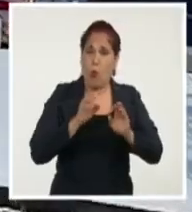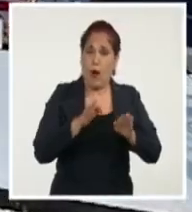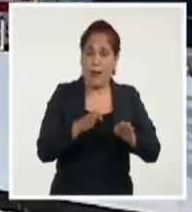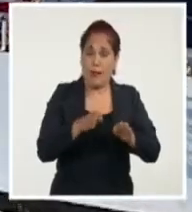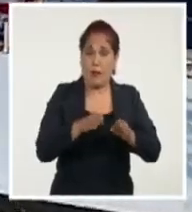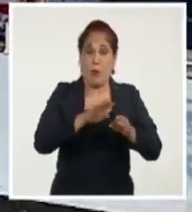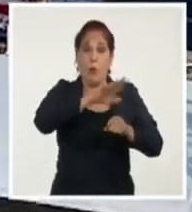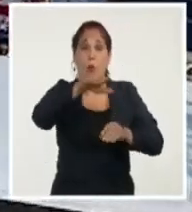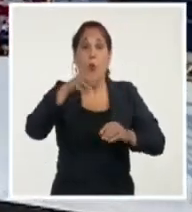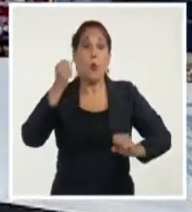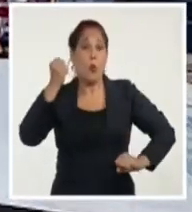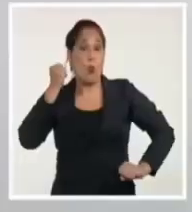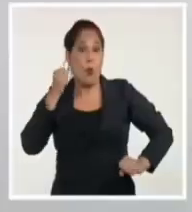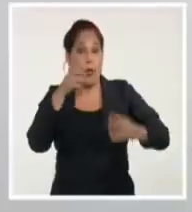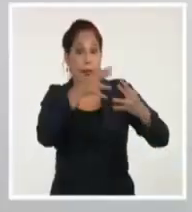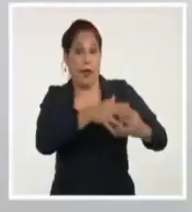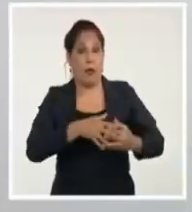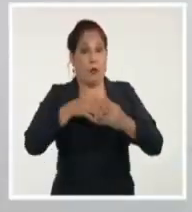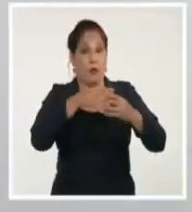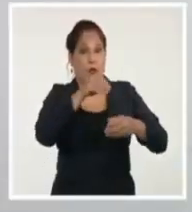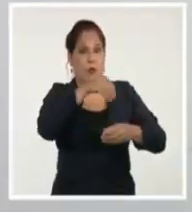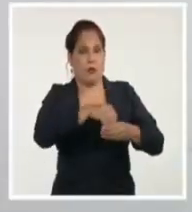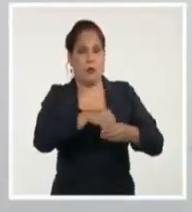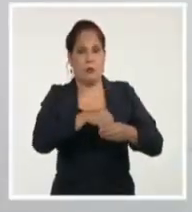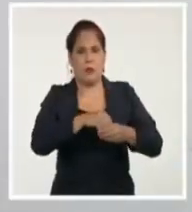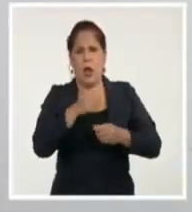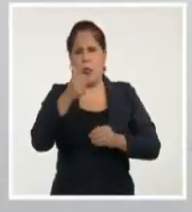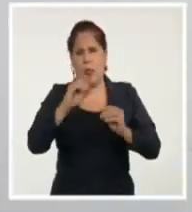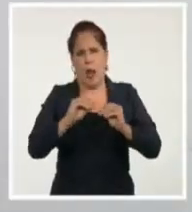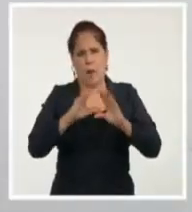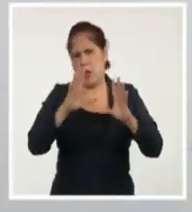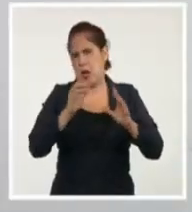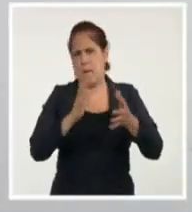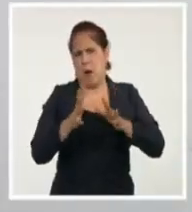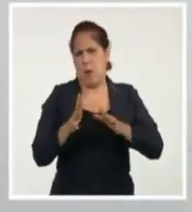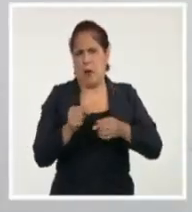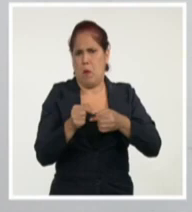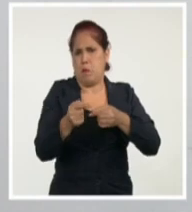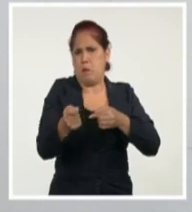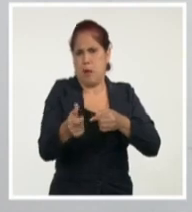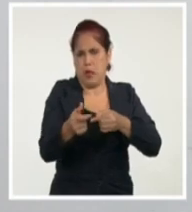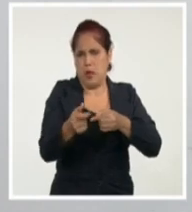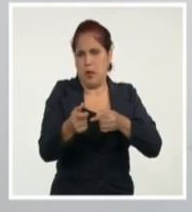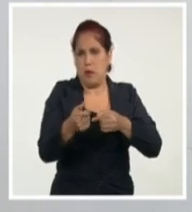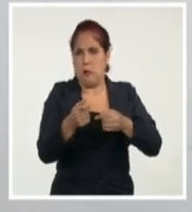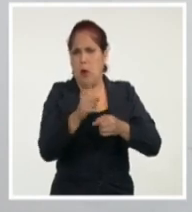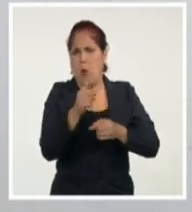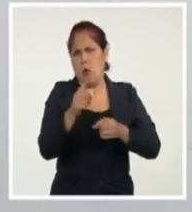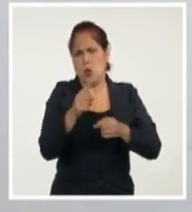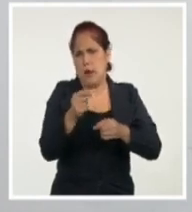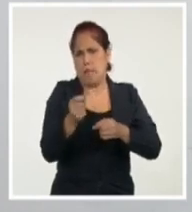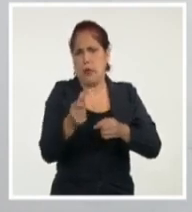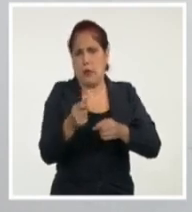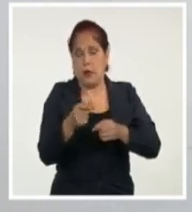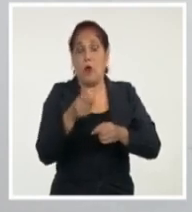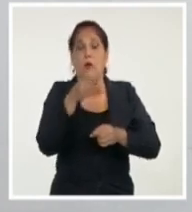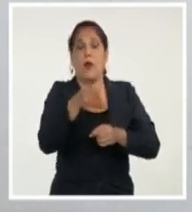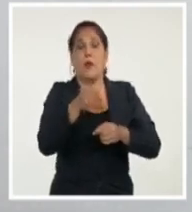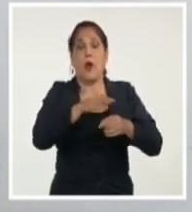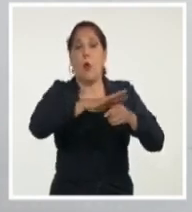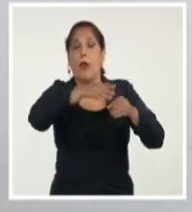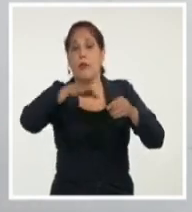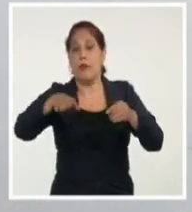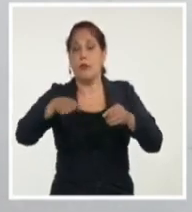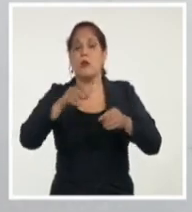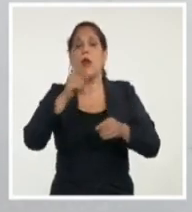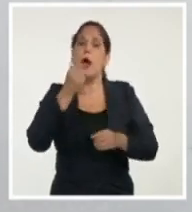guardacostas norteamericano. Salimos a las 10 de la mañana, casi al límite ya de las media de aquí de Cuba, nos encontramos a los guardafronteras, que le